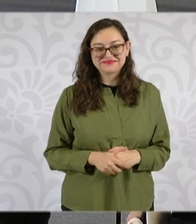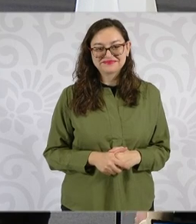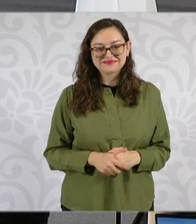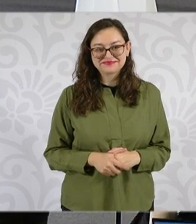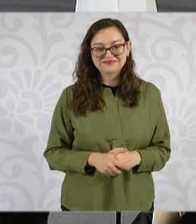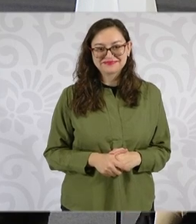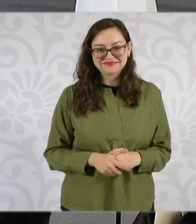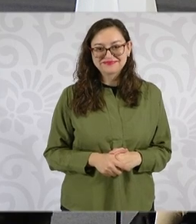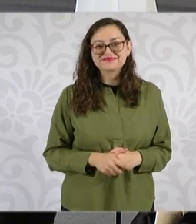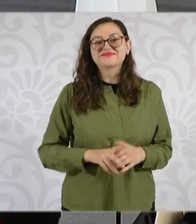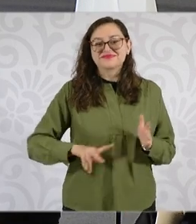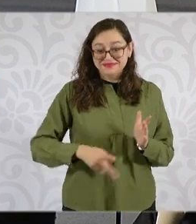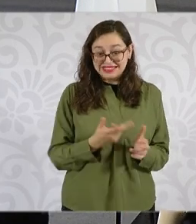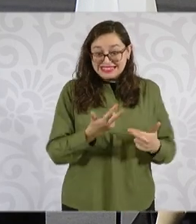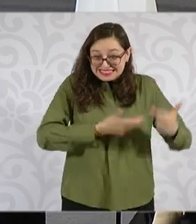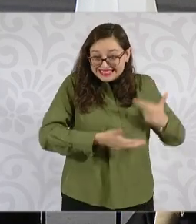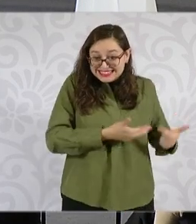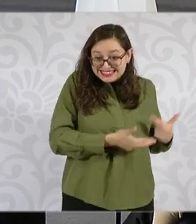O empiezo de nuevo.